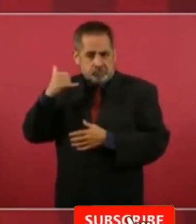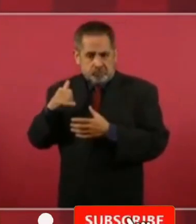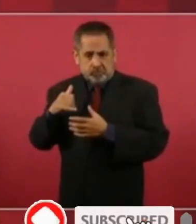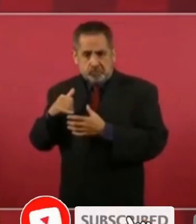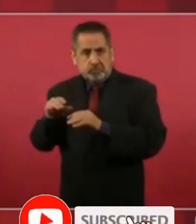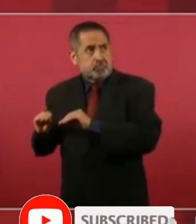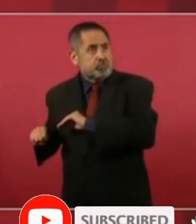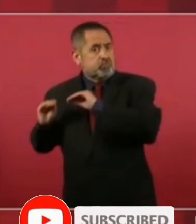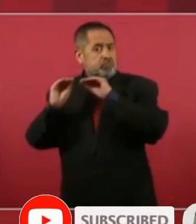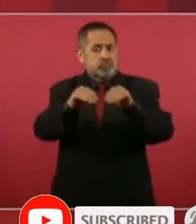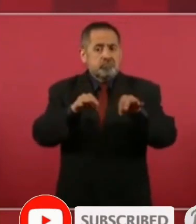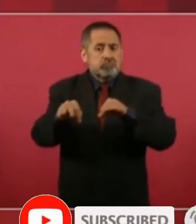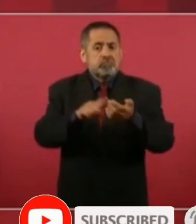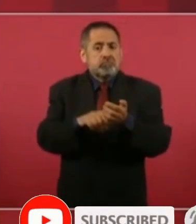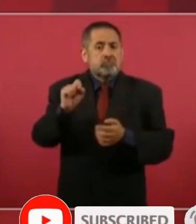trabajando en San Francisco.